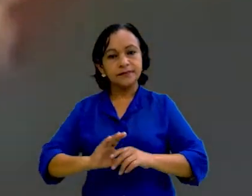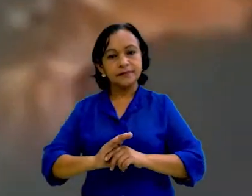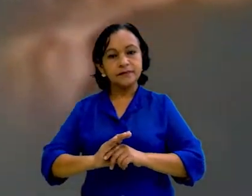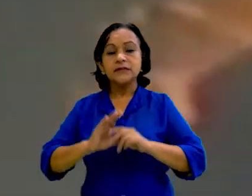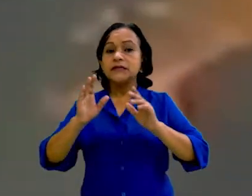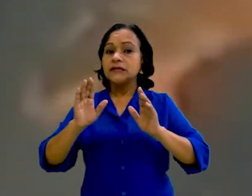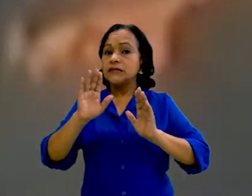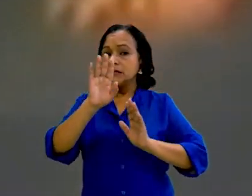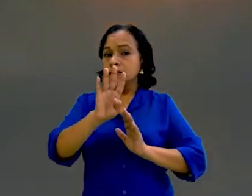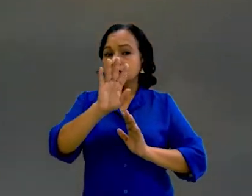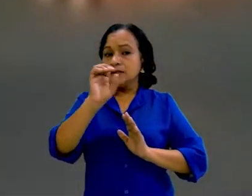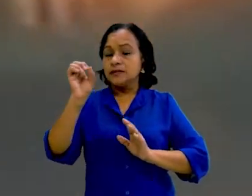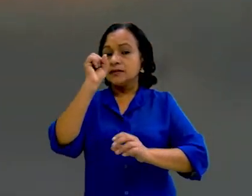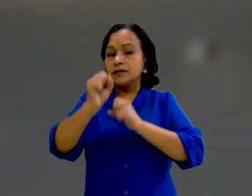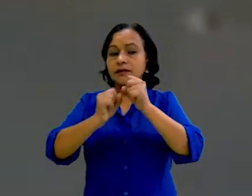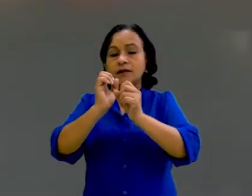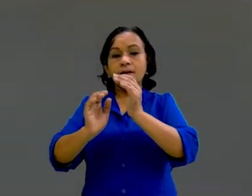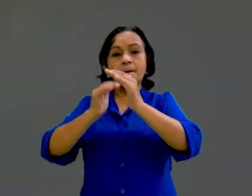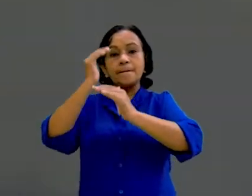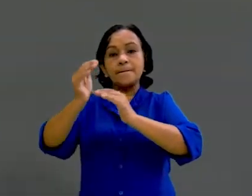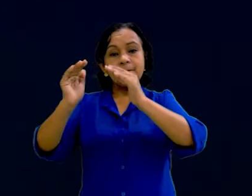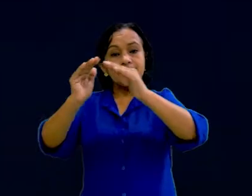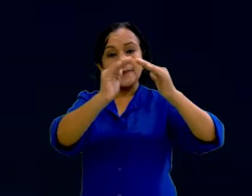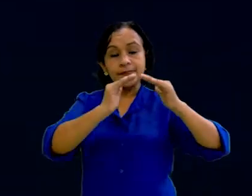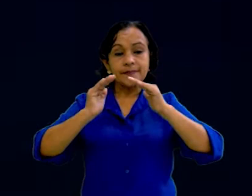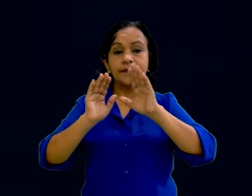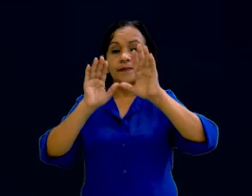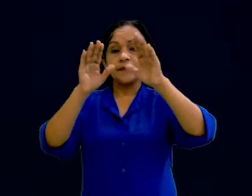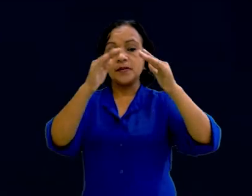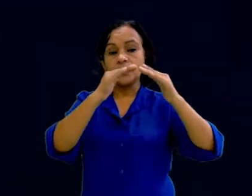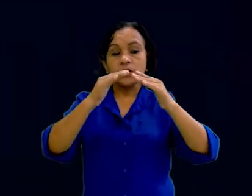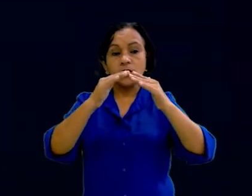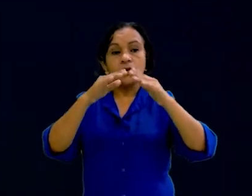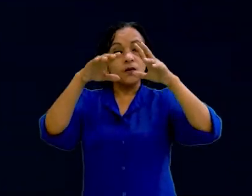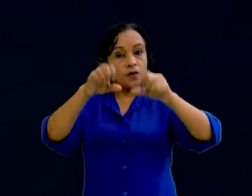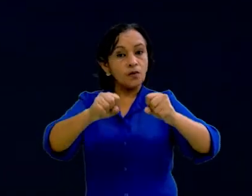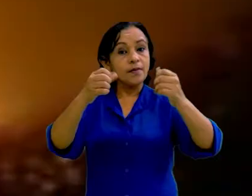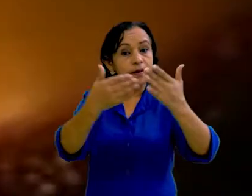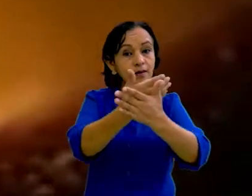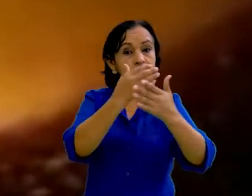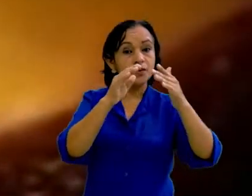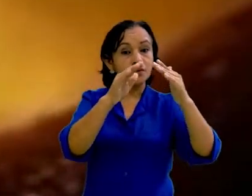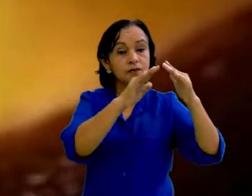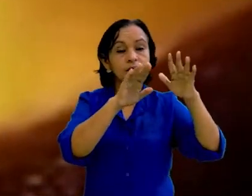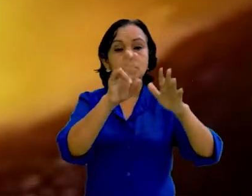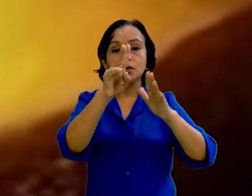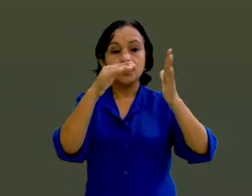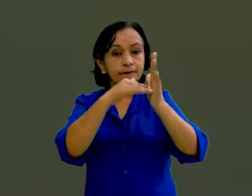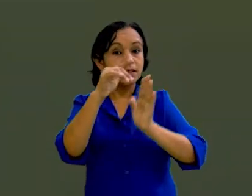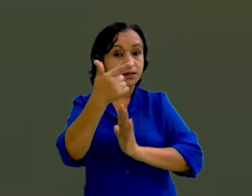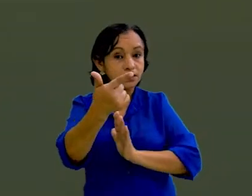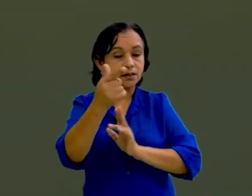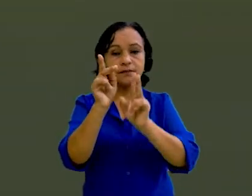Tuvieron que pasar casi 400 años, desde que la ciudad de León fue trasladada al sitio que ocupa actualmente hasta el año 2007,